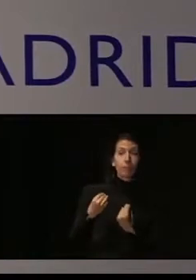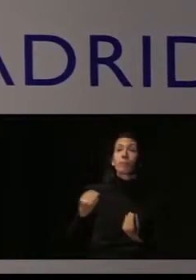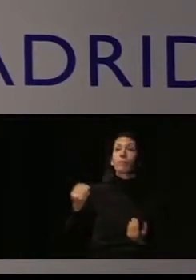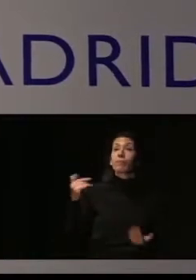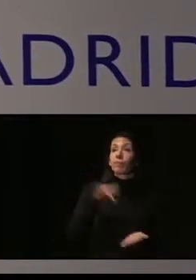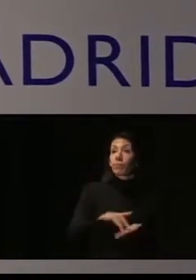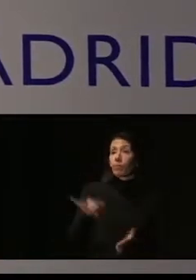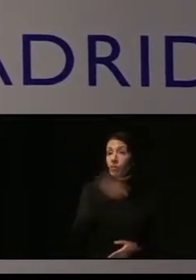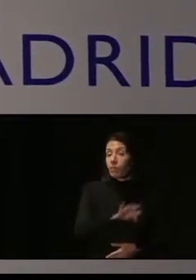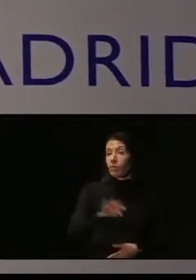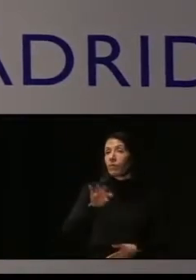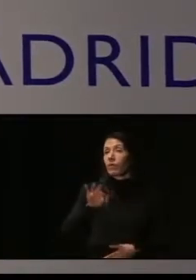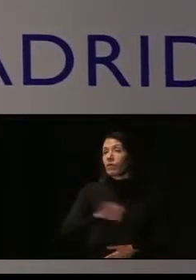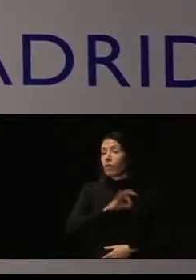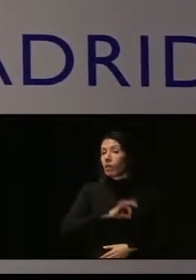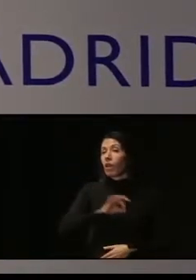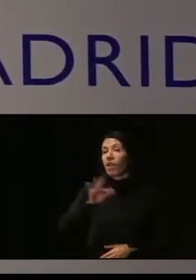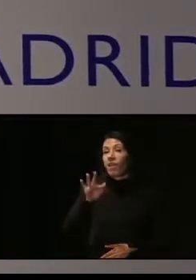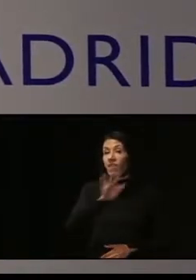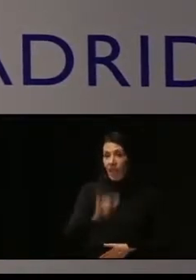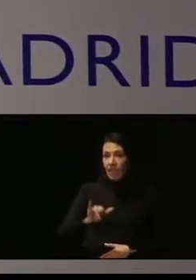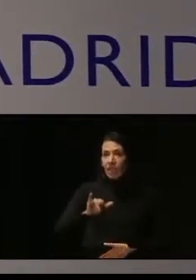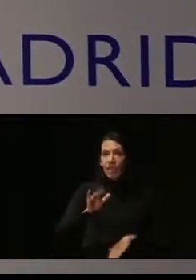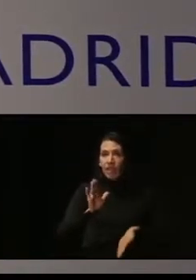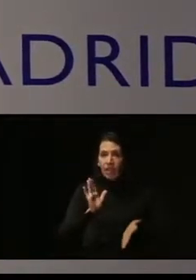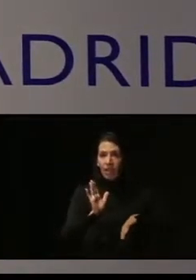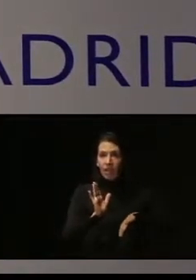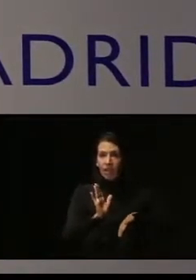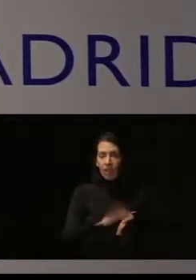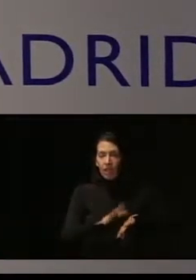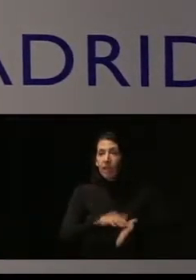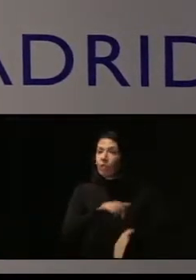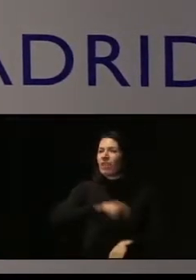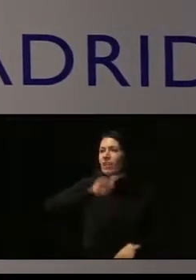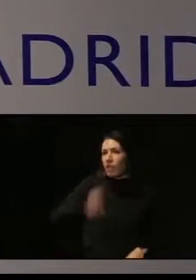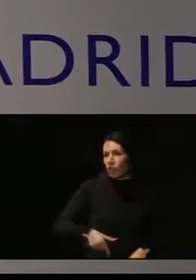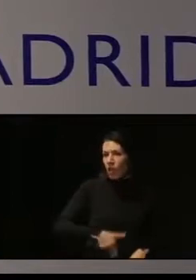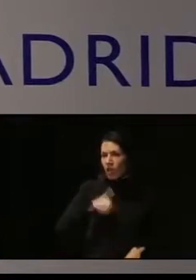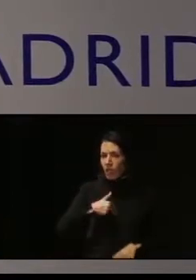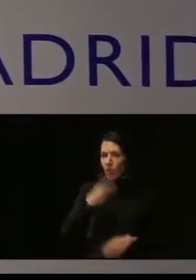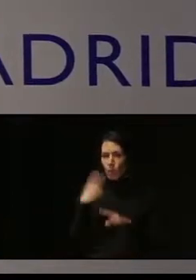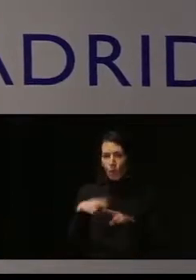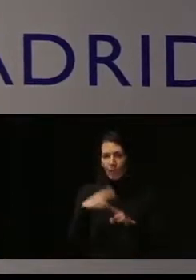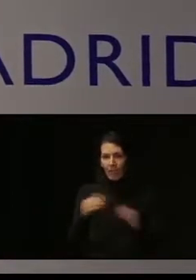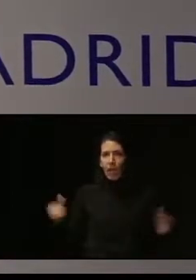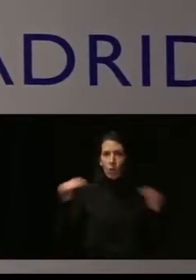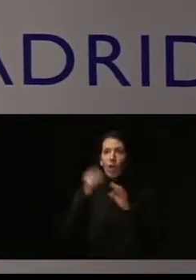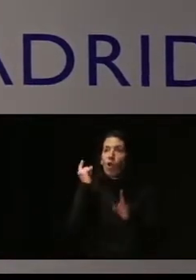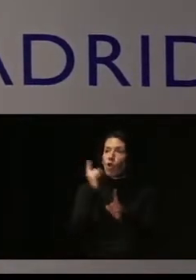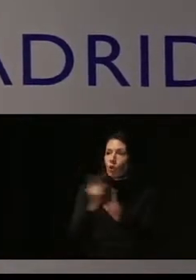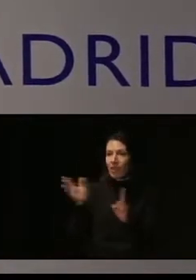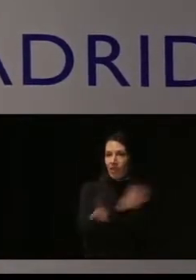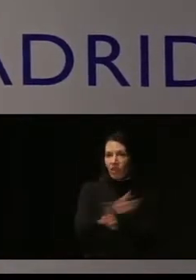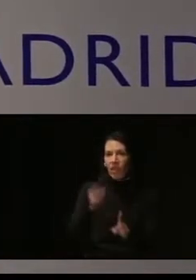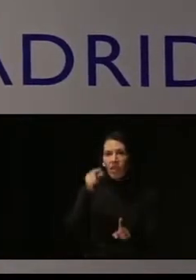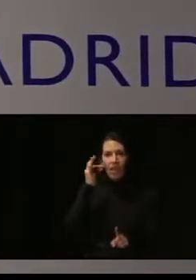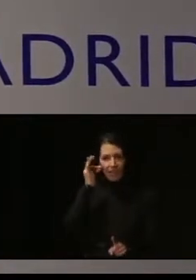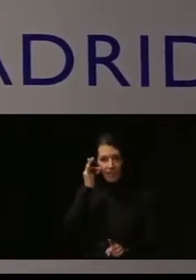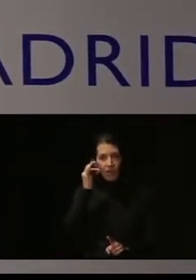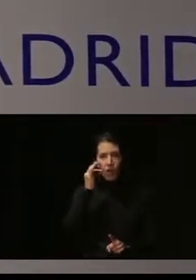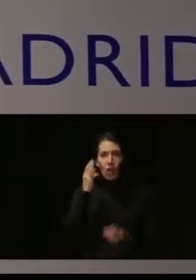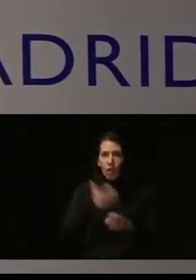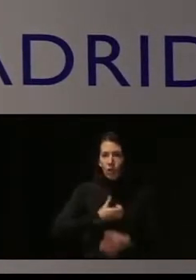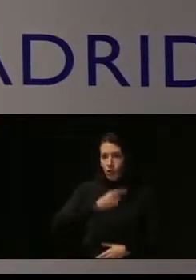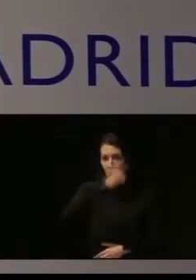Ana Fernández Izquierdo. Ella es directora general de Políticas de Igualdad y contra la Violencia de Género del Ayuntamiento de Madrid. Es